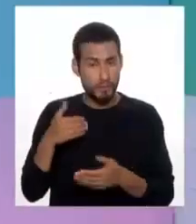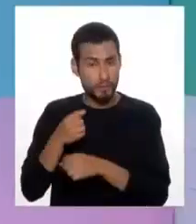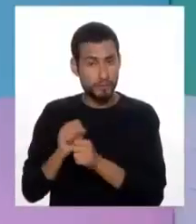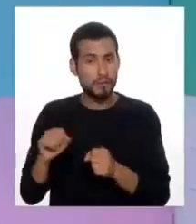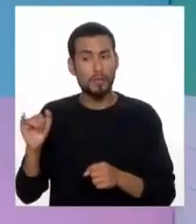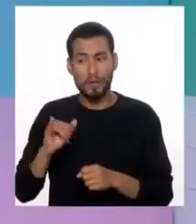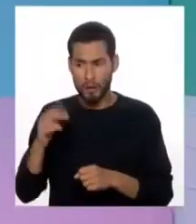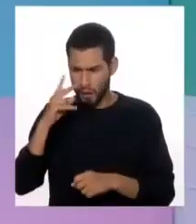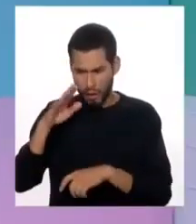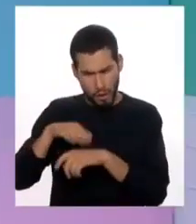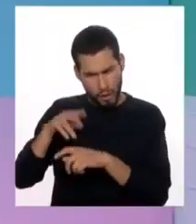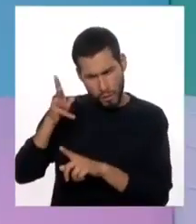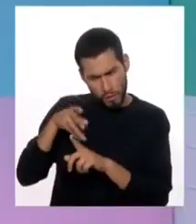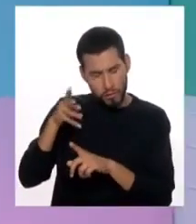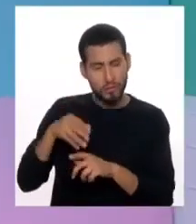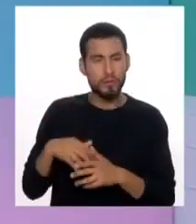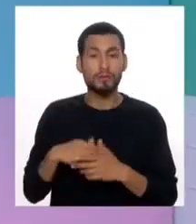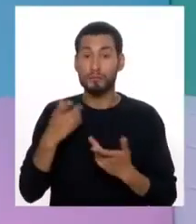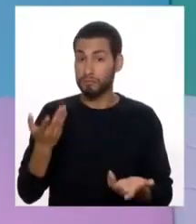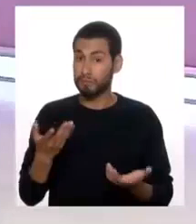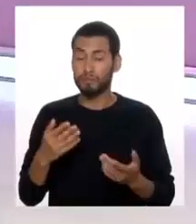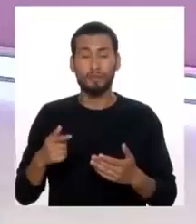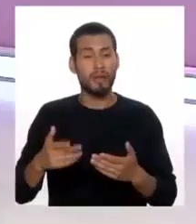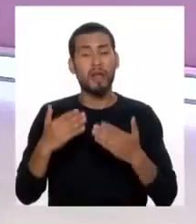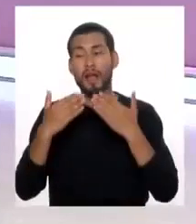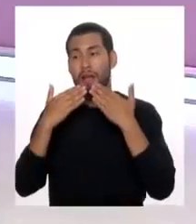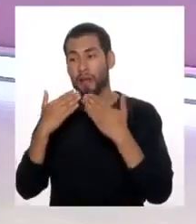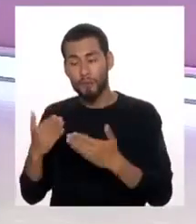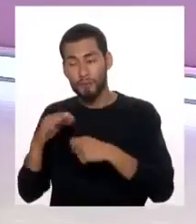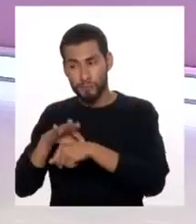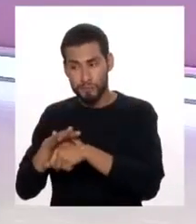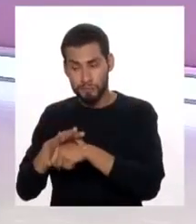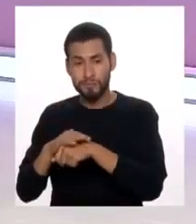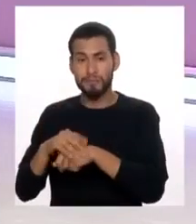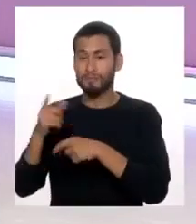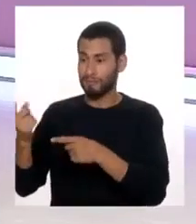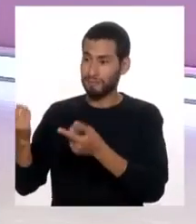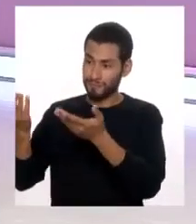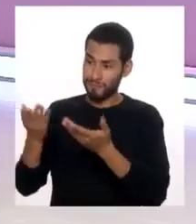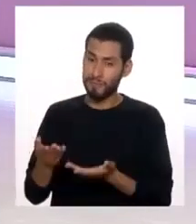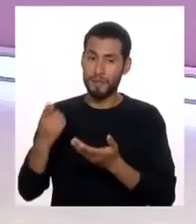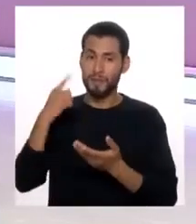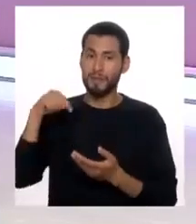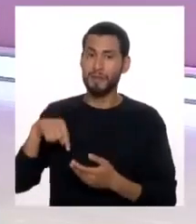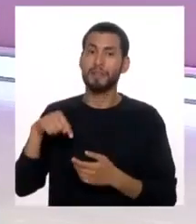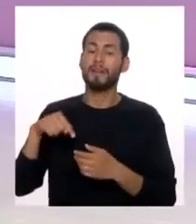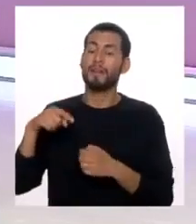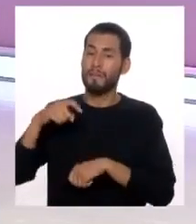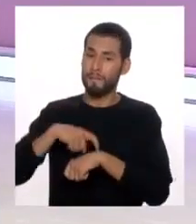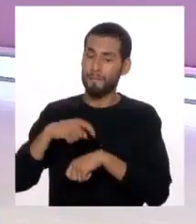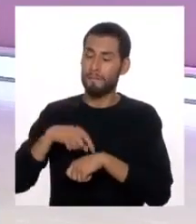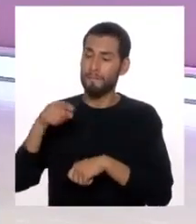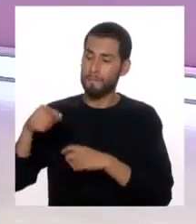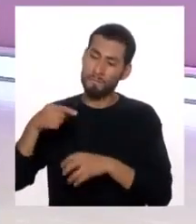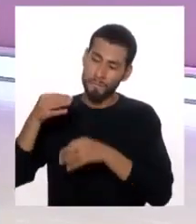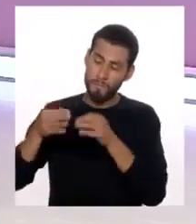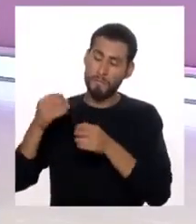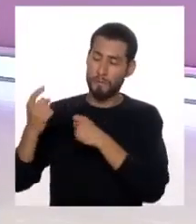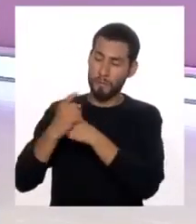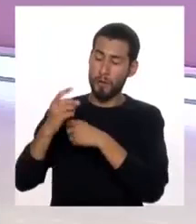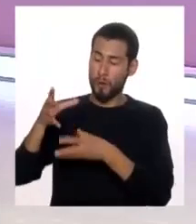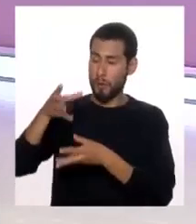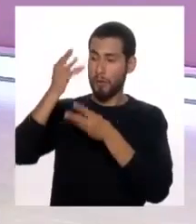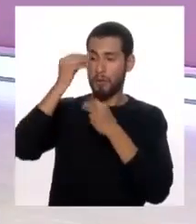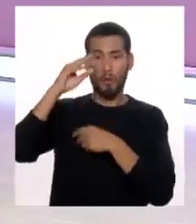tener señas de alerta. sea, así que muchas, muchas gracias, doctor, por esta hora que nos ha enseñado mucho